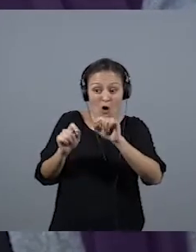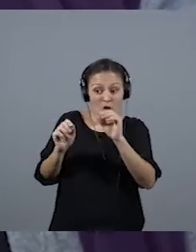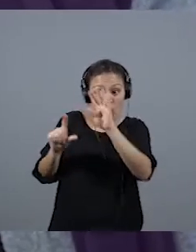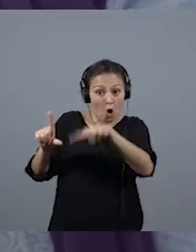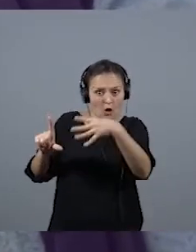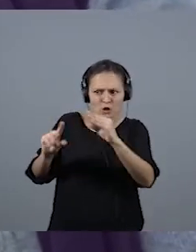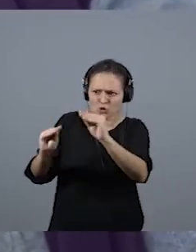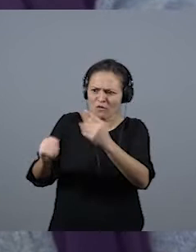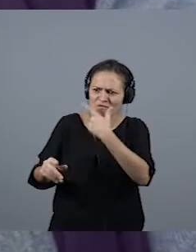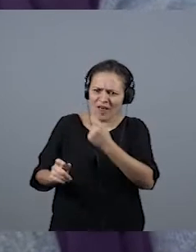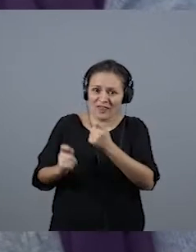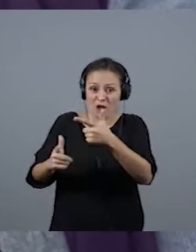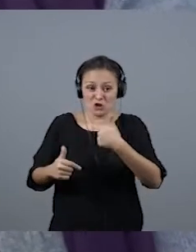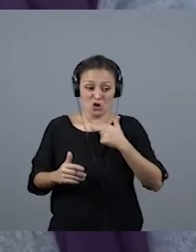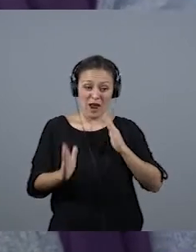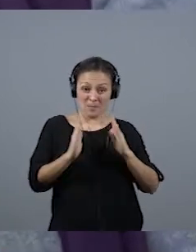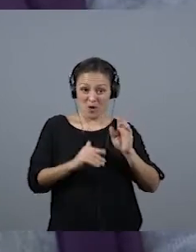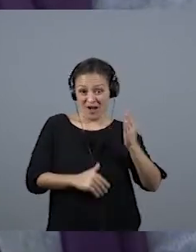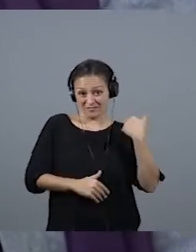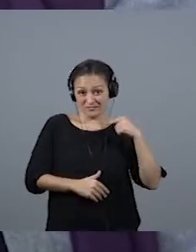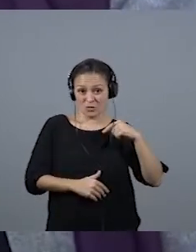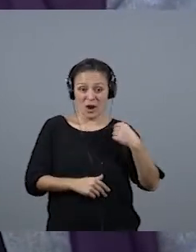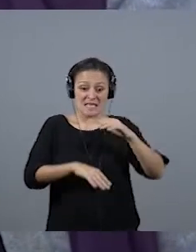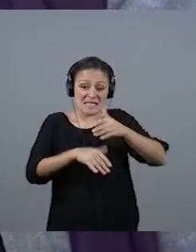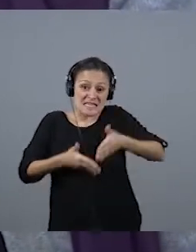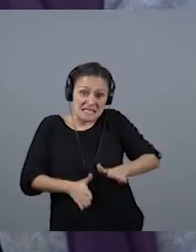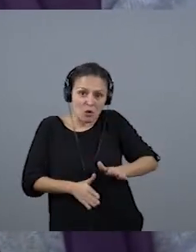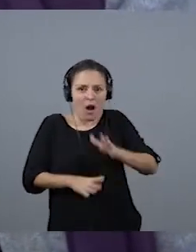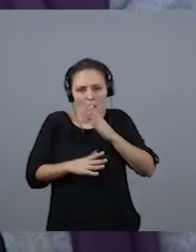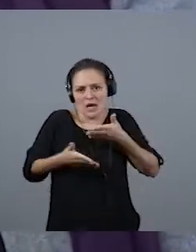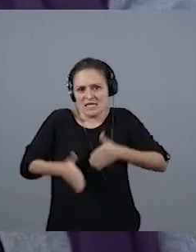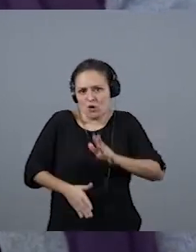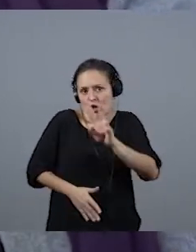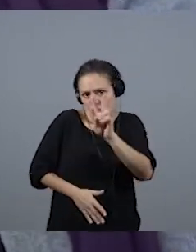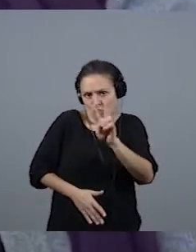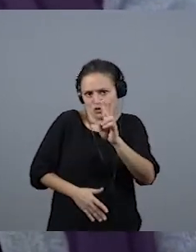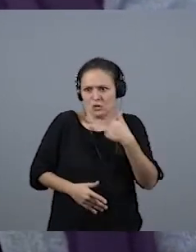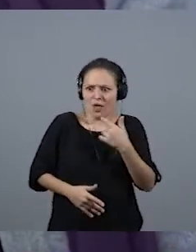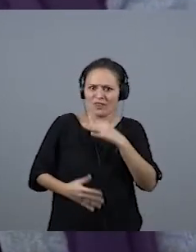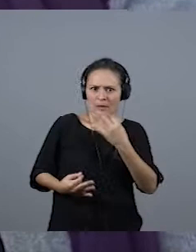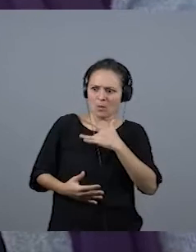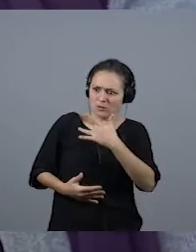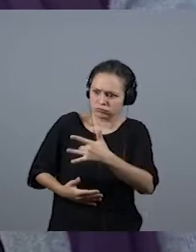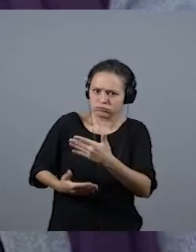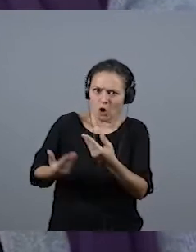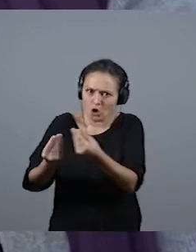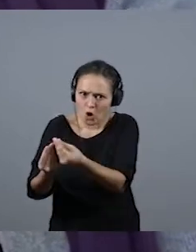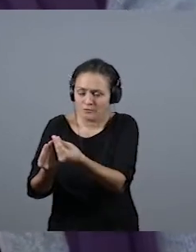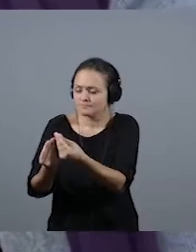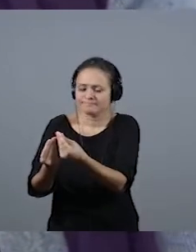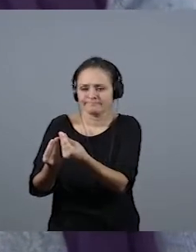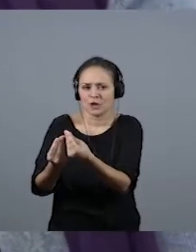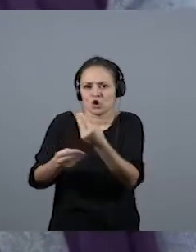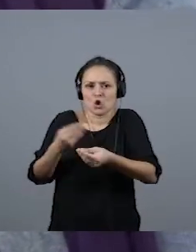Y a mí, bueno, yo ya tenía un hijo en esos momentos, ahora tengo dos. Pues bueno, tenían que haber tenido una diferencia, no la tuvieron. Sin embargo, en los otros